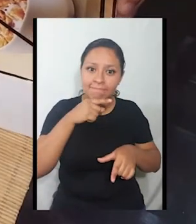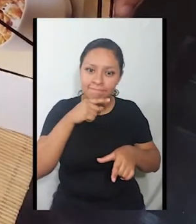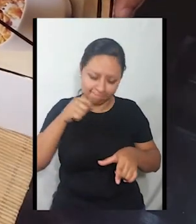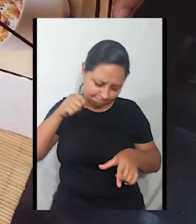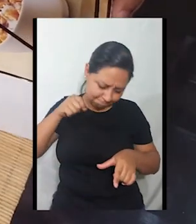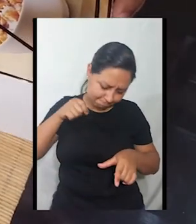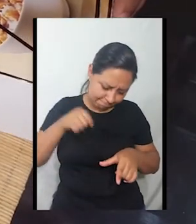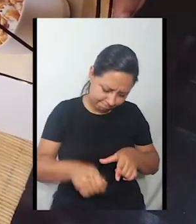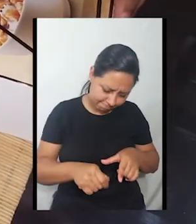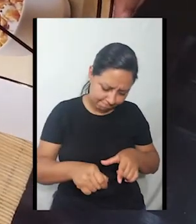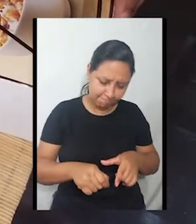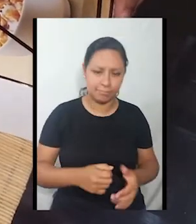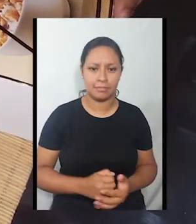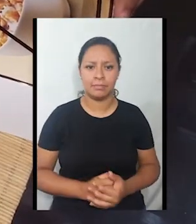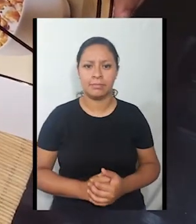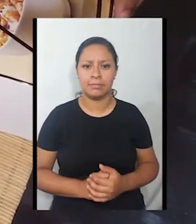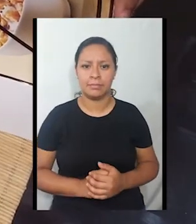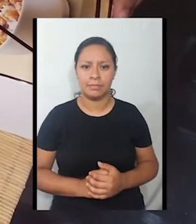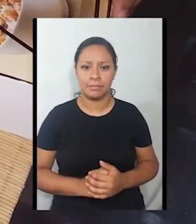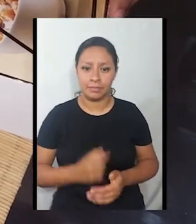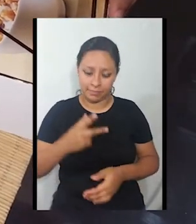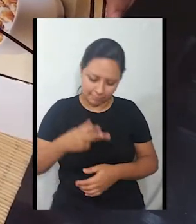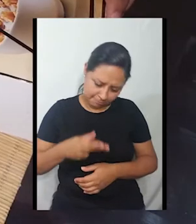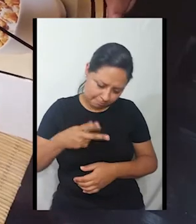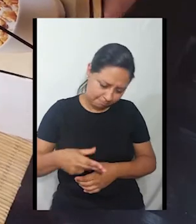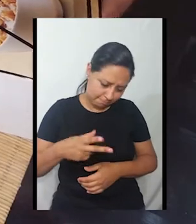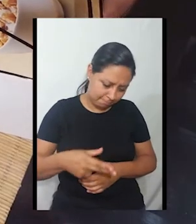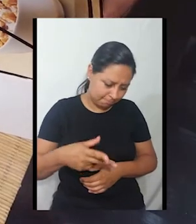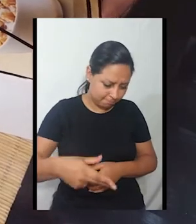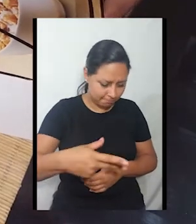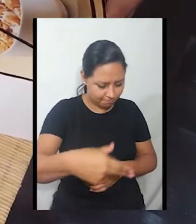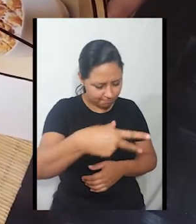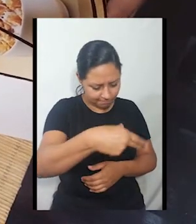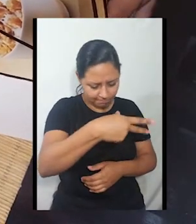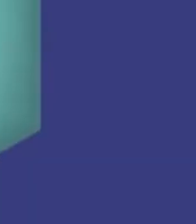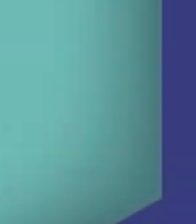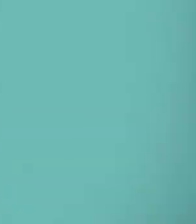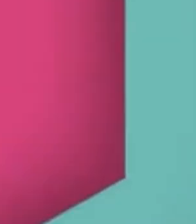y empezamos a cortar.